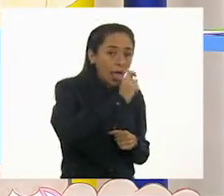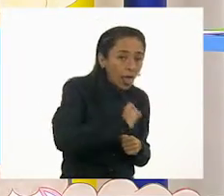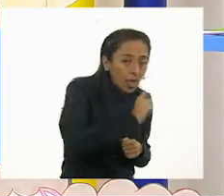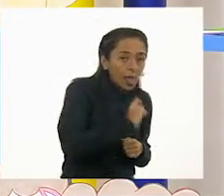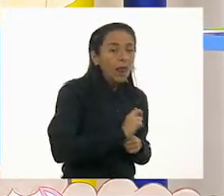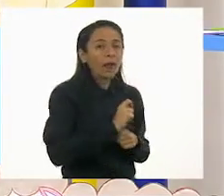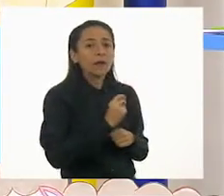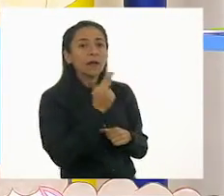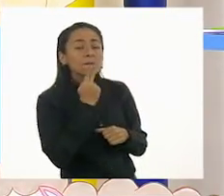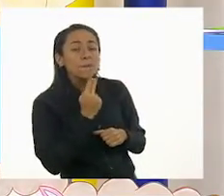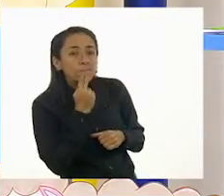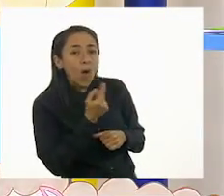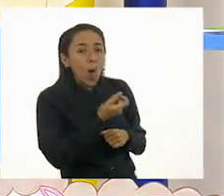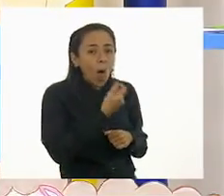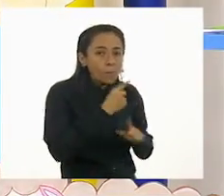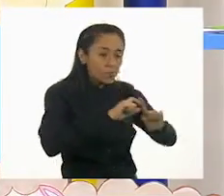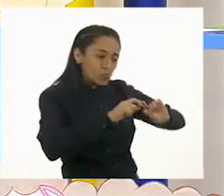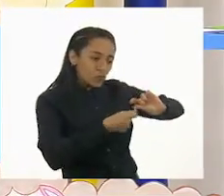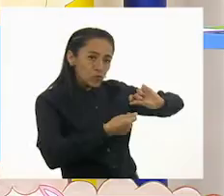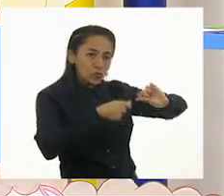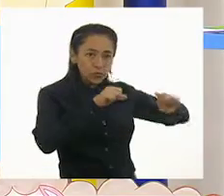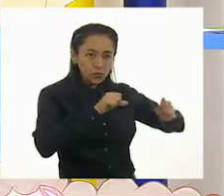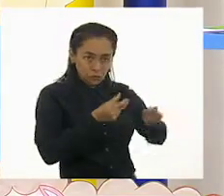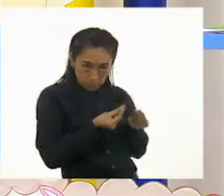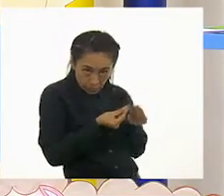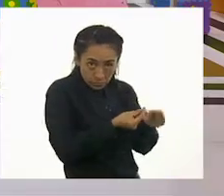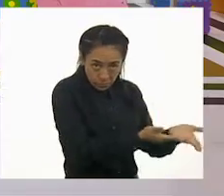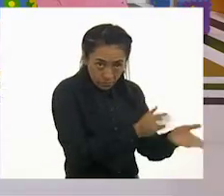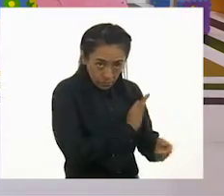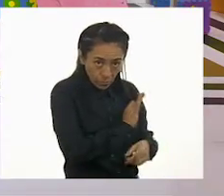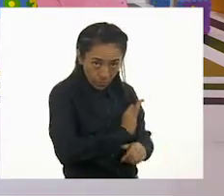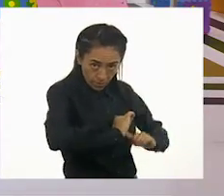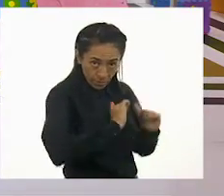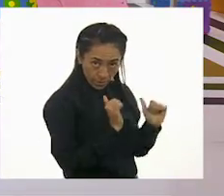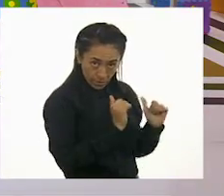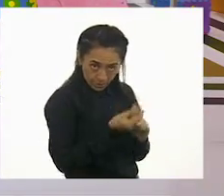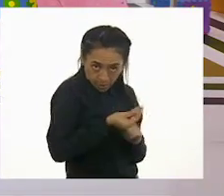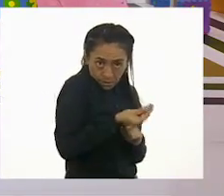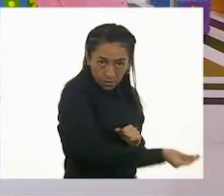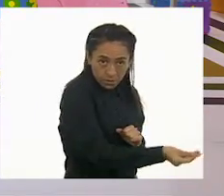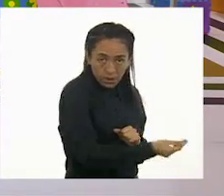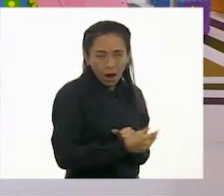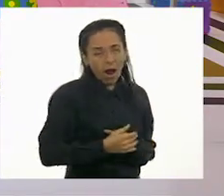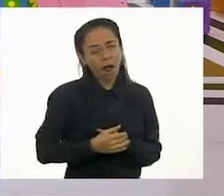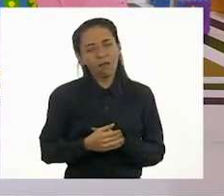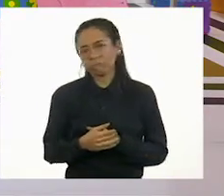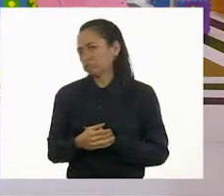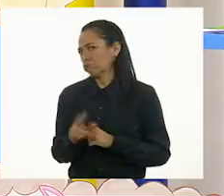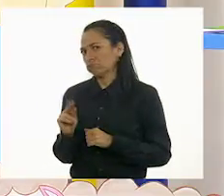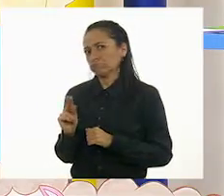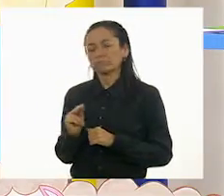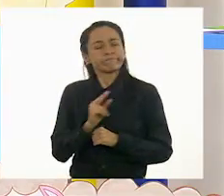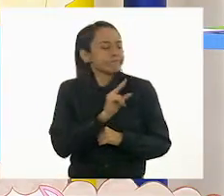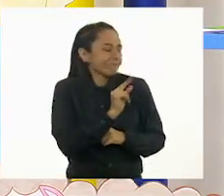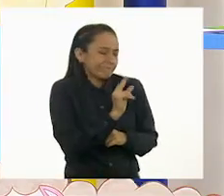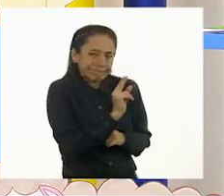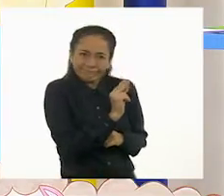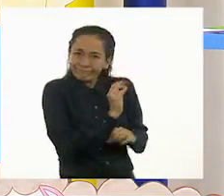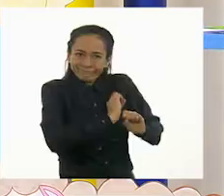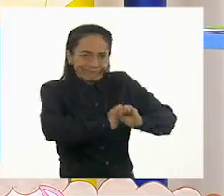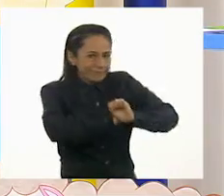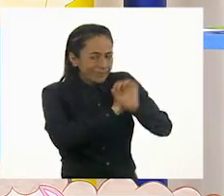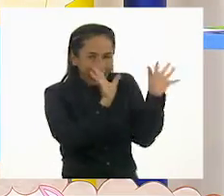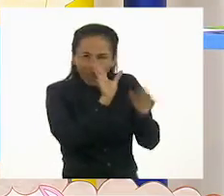paletas a las gallinas? No. No, claro que no. Eso no está dentro de los cuidados que necesita